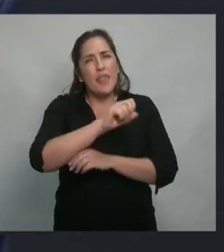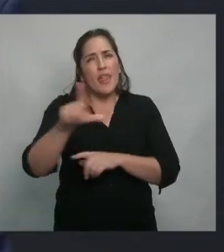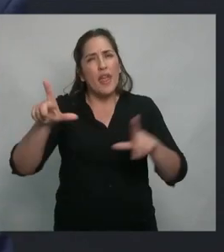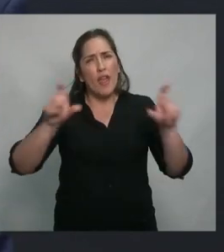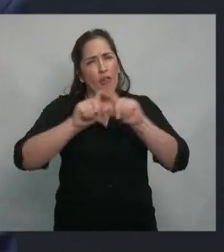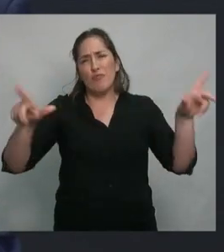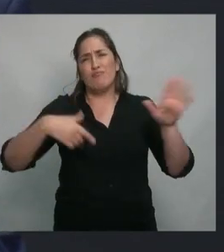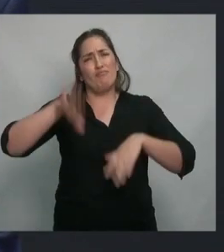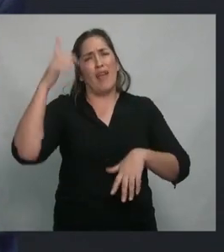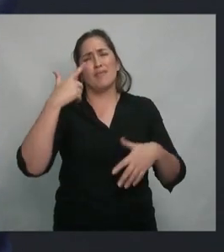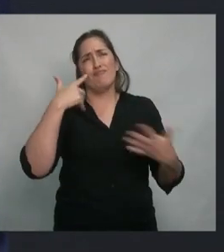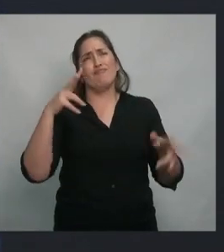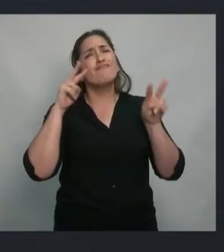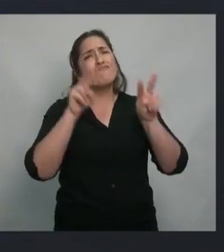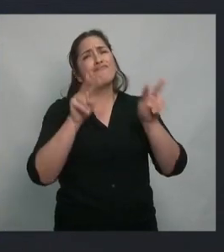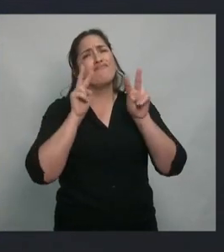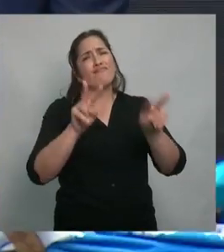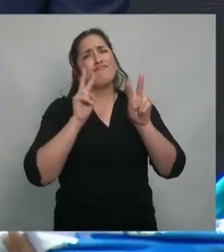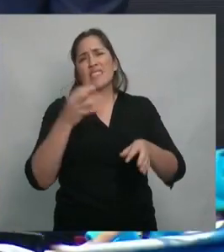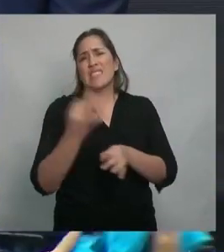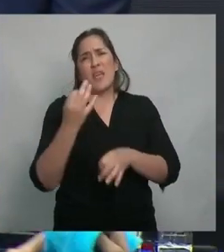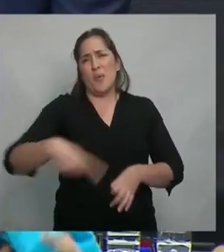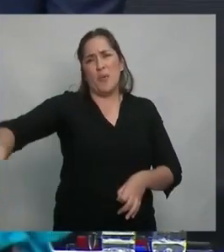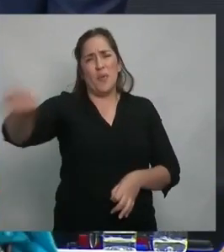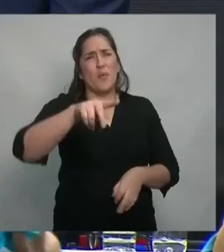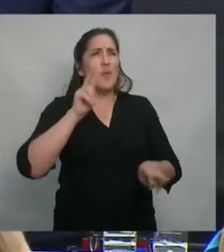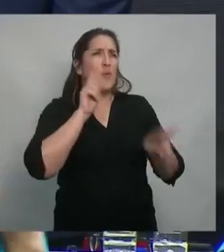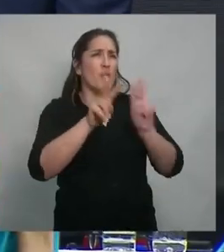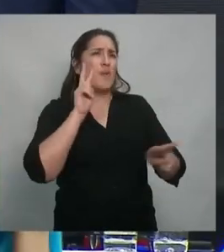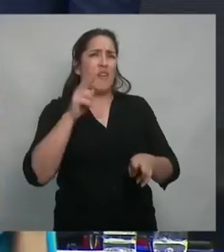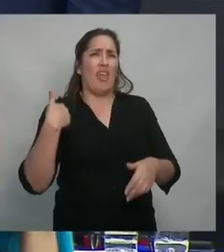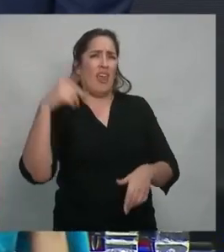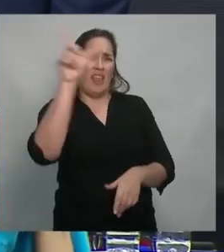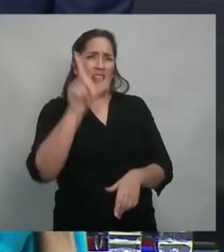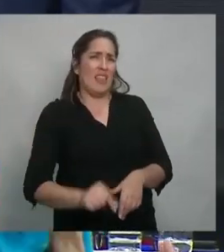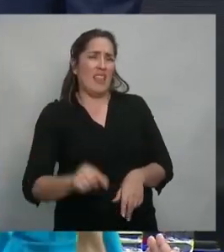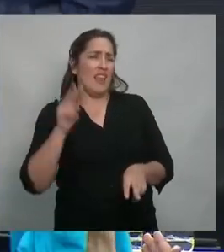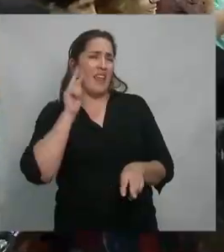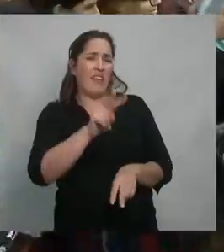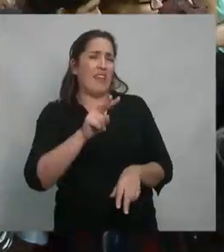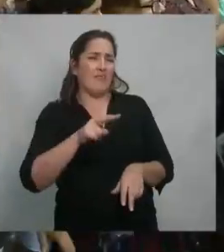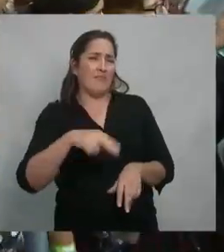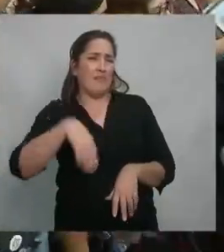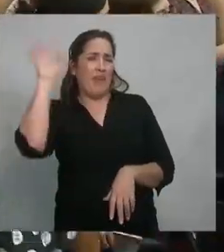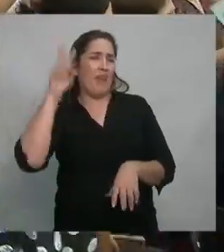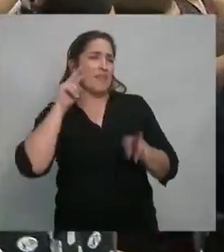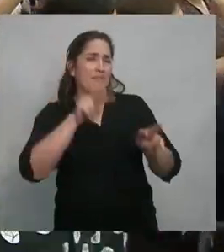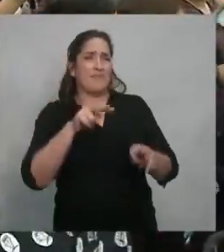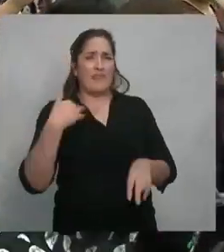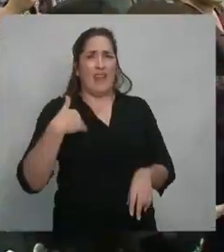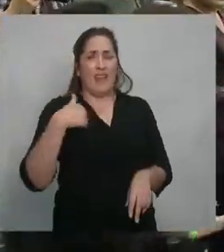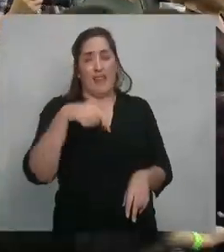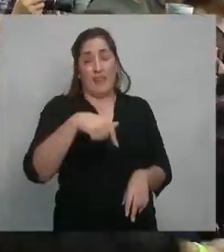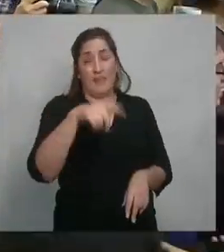sociales, con seguridad la han seguido por todo el país y por todo el mundo. Quiero decirte